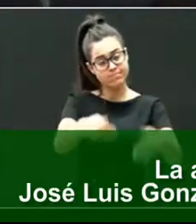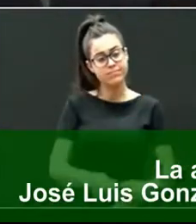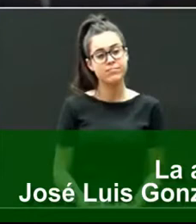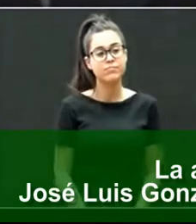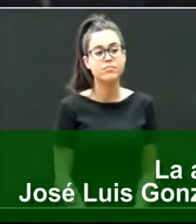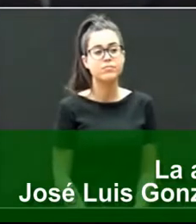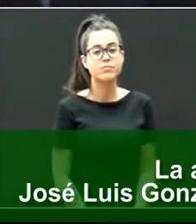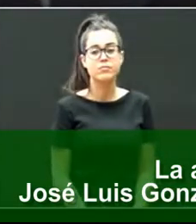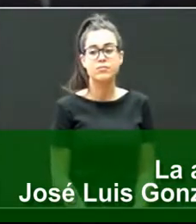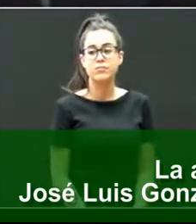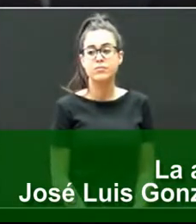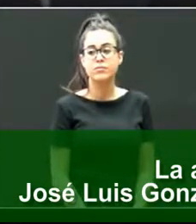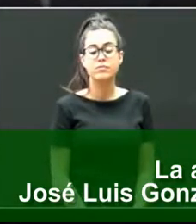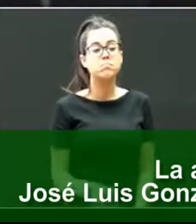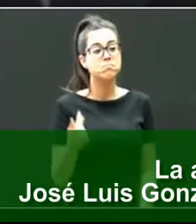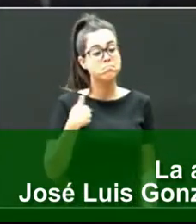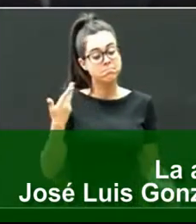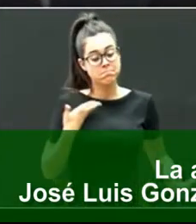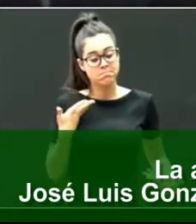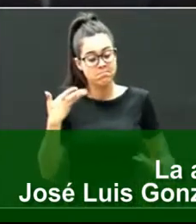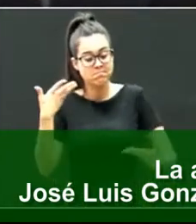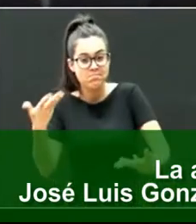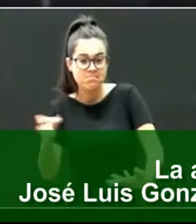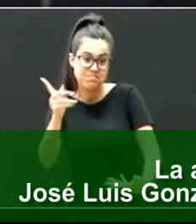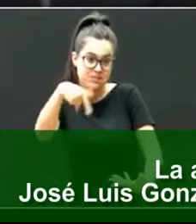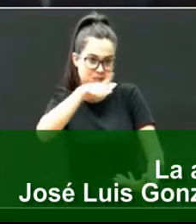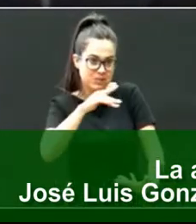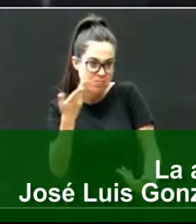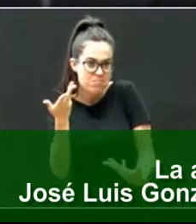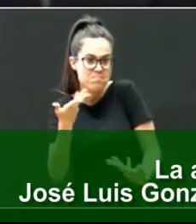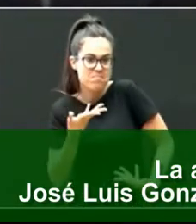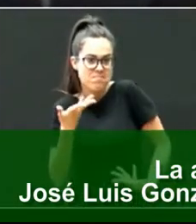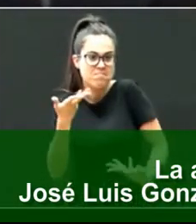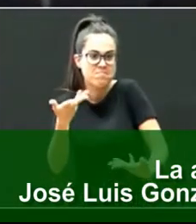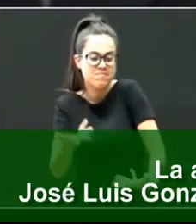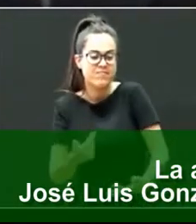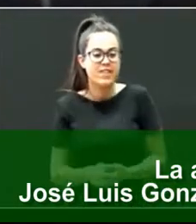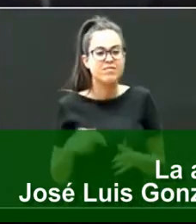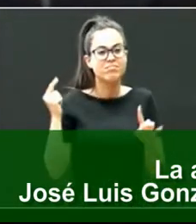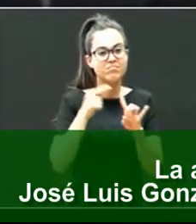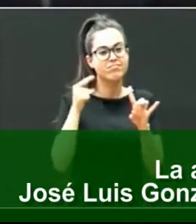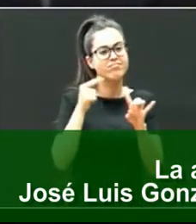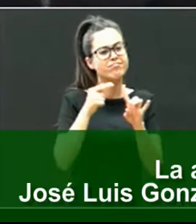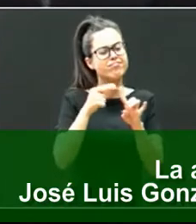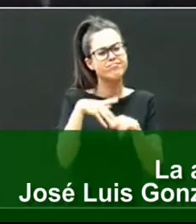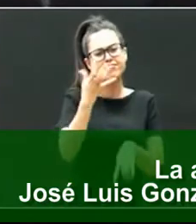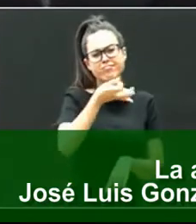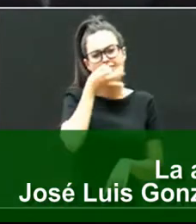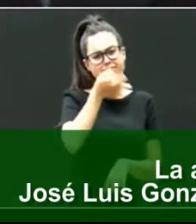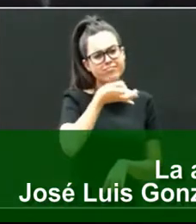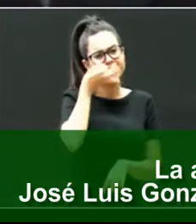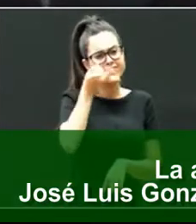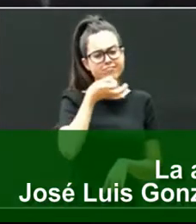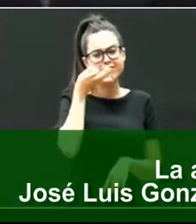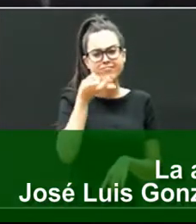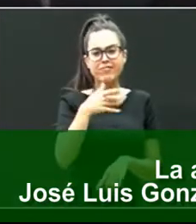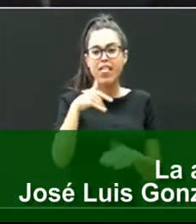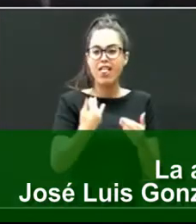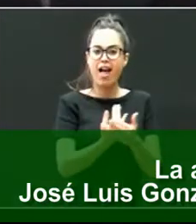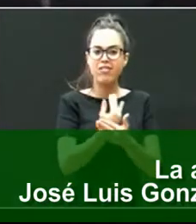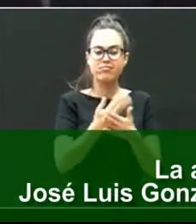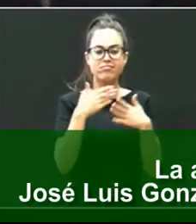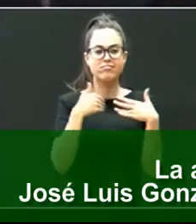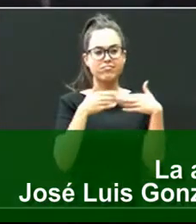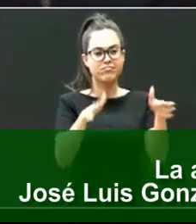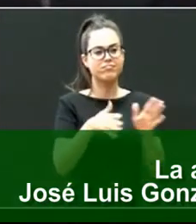Y me han invitado, me habéis invitado a dar esta ponencia inaugural para hablar en